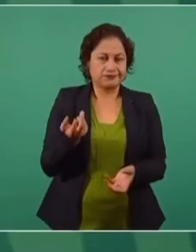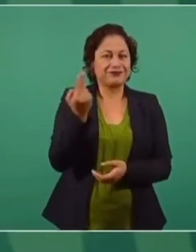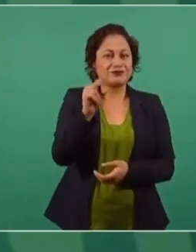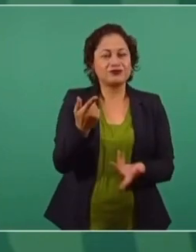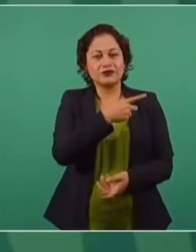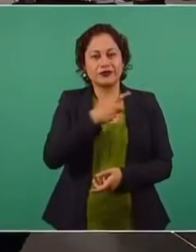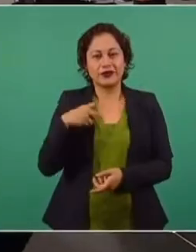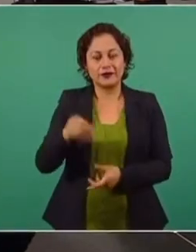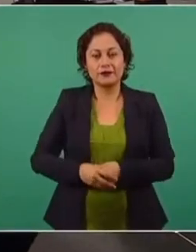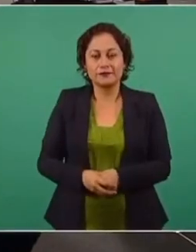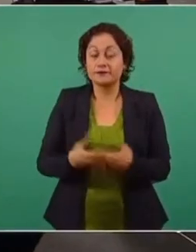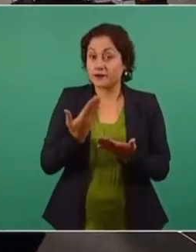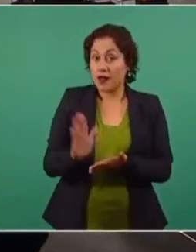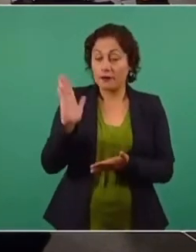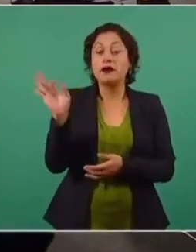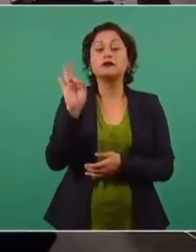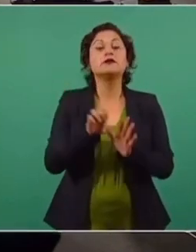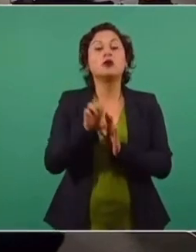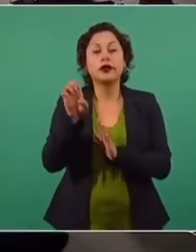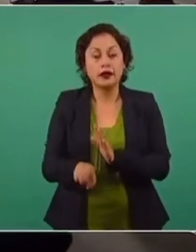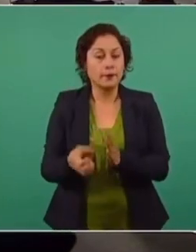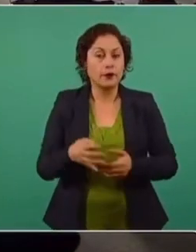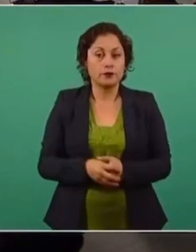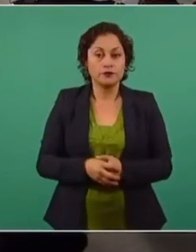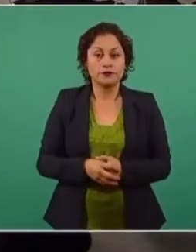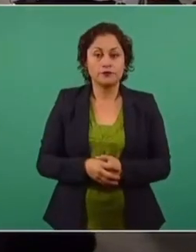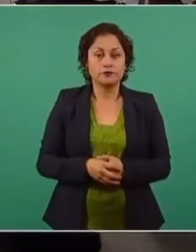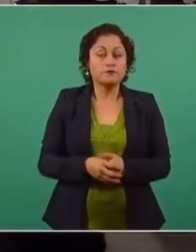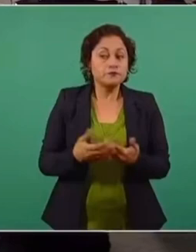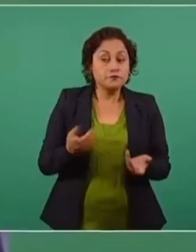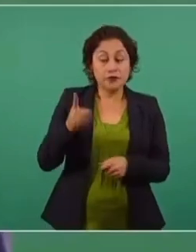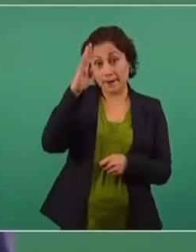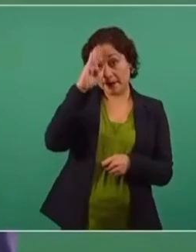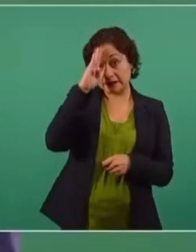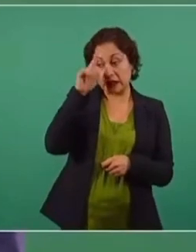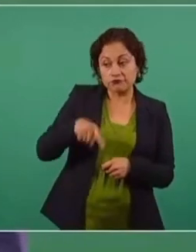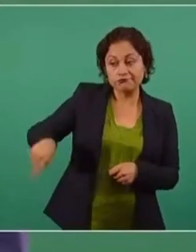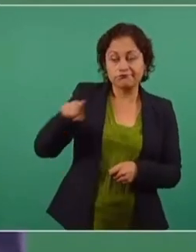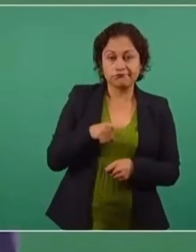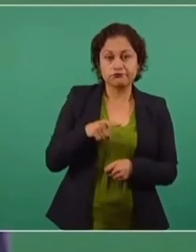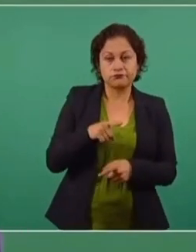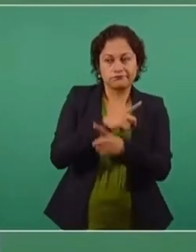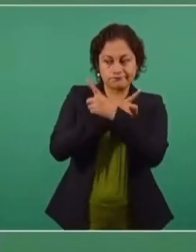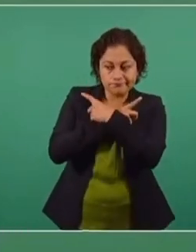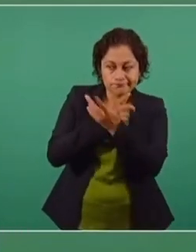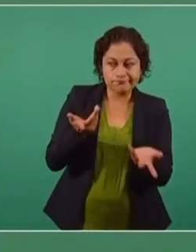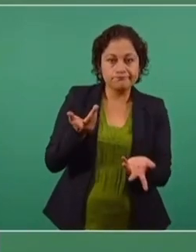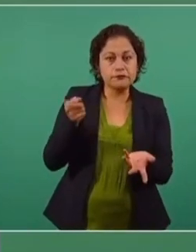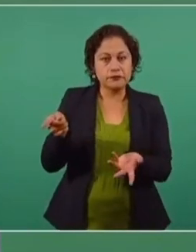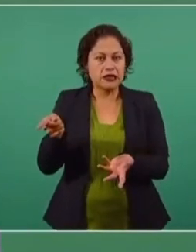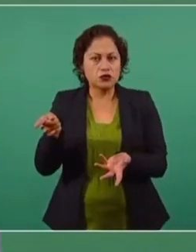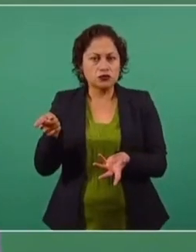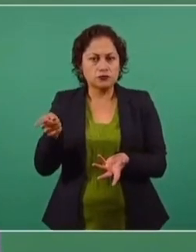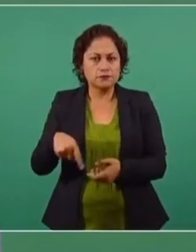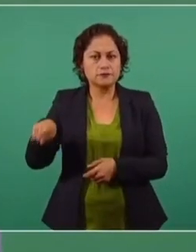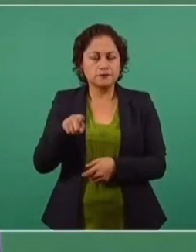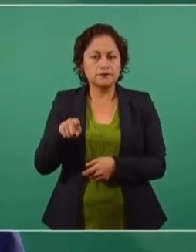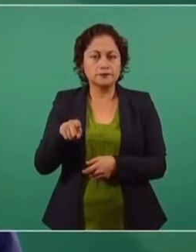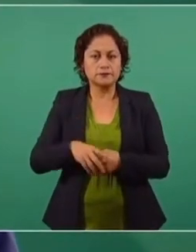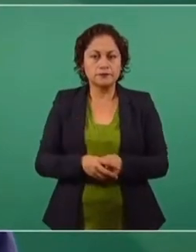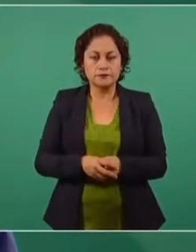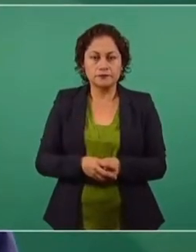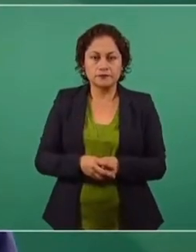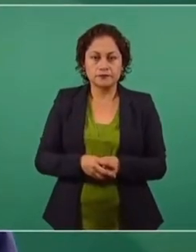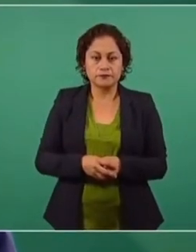si actuaran con escrúpulos morales los que reciben estos recursos, estarían ahora